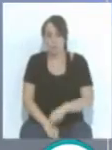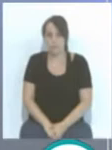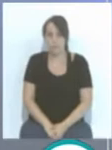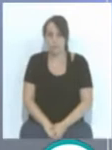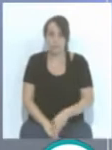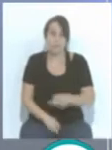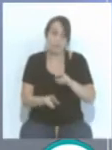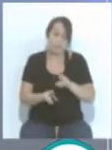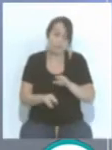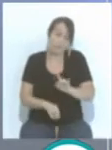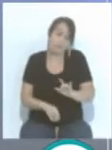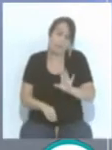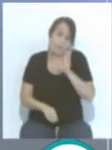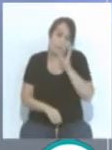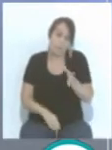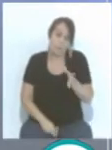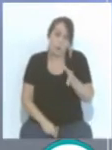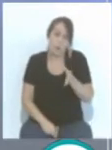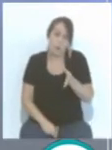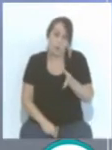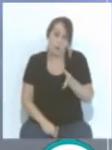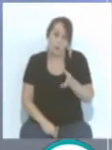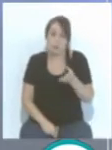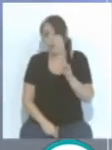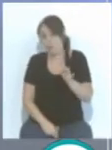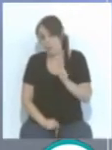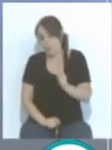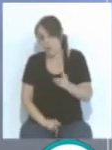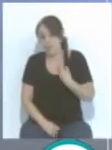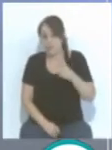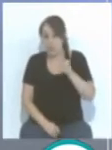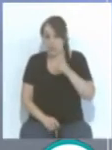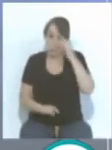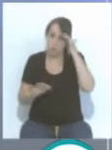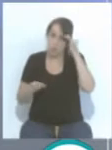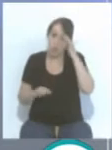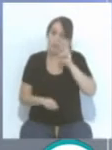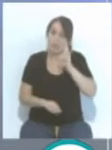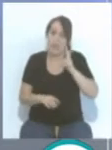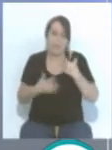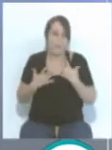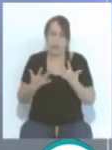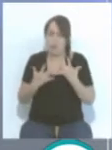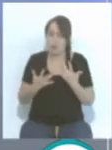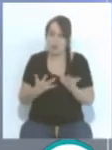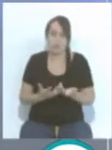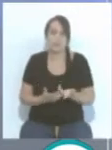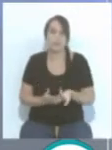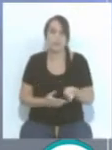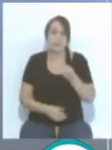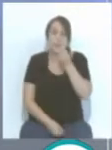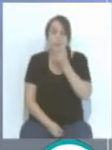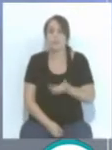Esperemos que sí, por el bien del propio pibe que viene con muchísima ilusión, se le ve la frescura que tiene y bueno,